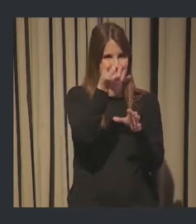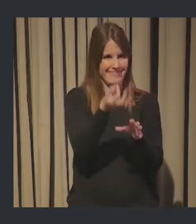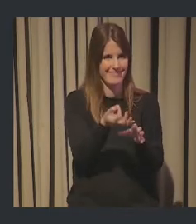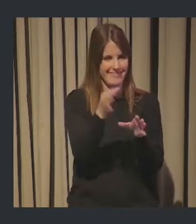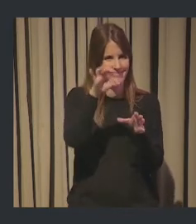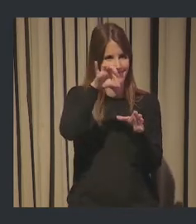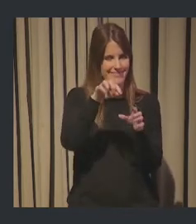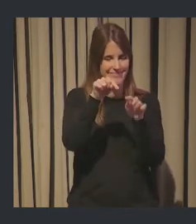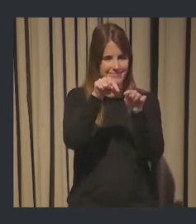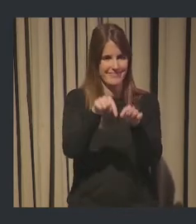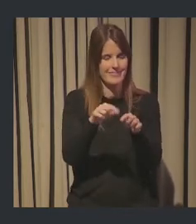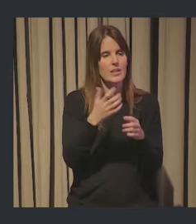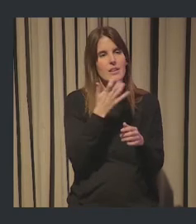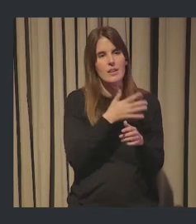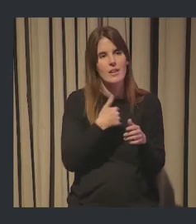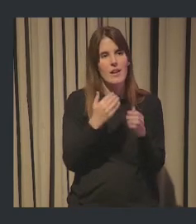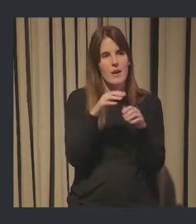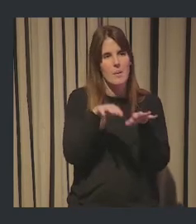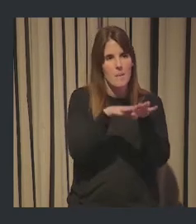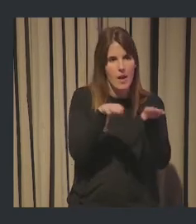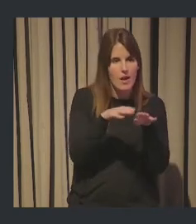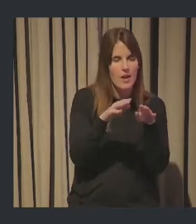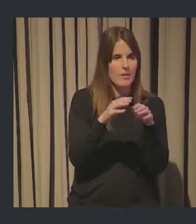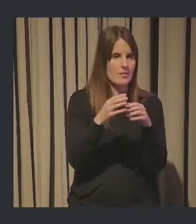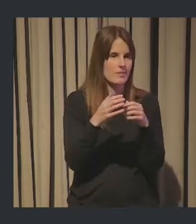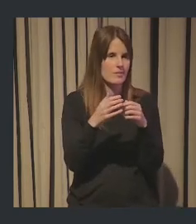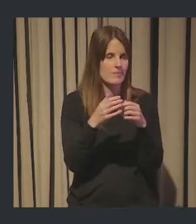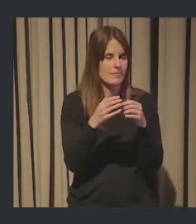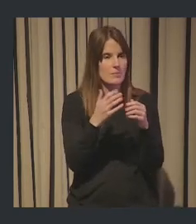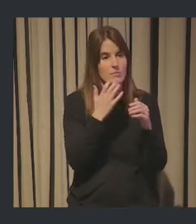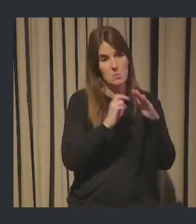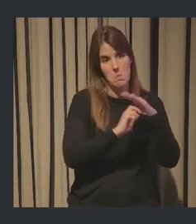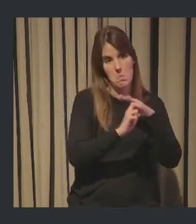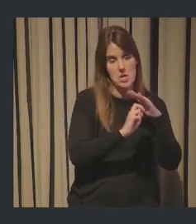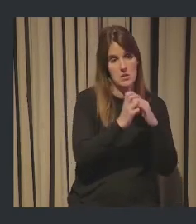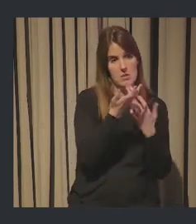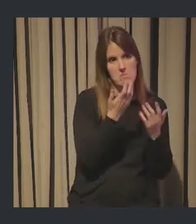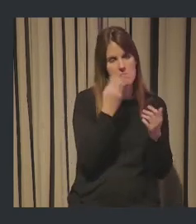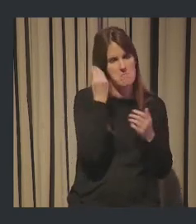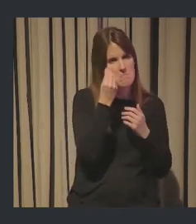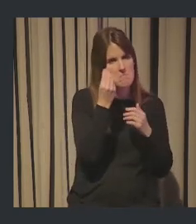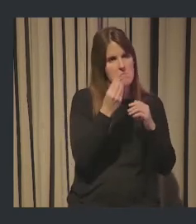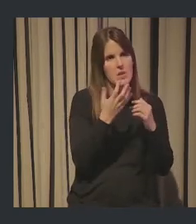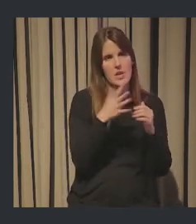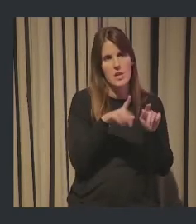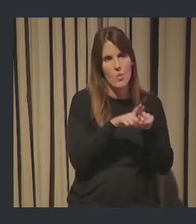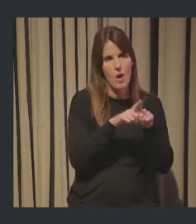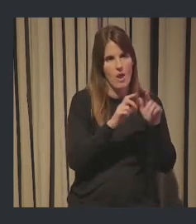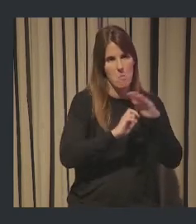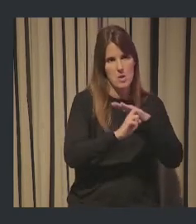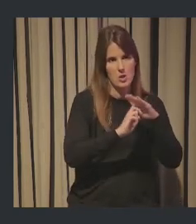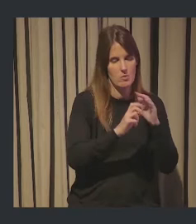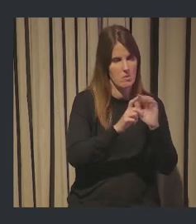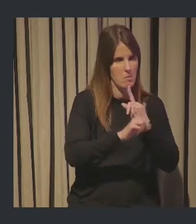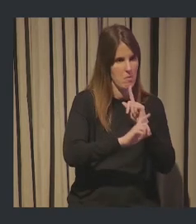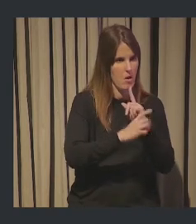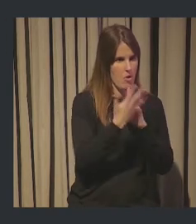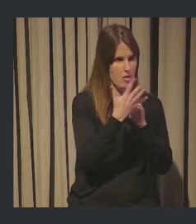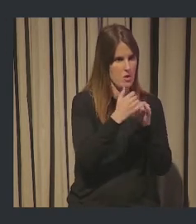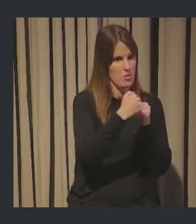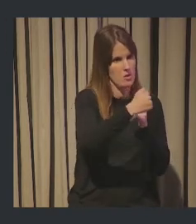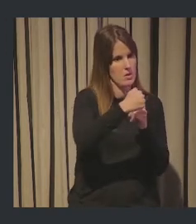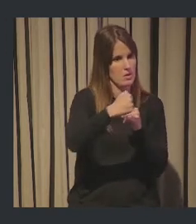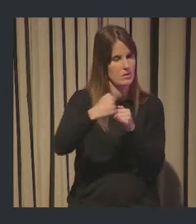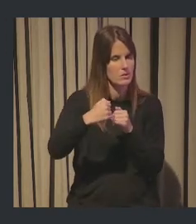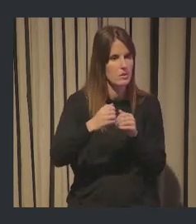este autobús. Y como estamos en Bilbao, no tengo que decir tren, puedo decir metro, pues se nos ocurrieron cinco líneas de metro por los cuales yo me puedo desplazar en diferentes estaciones,